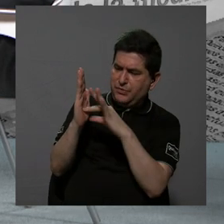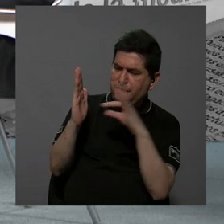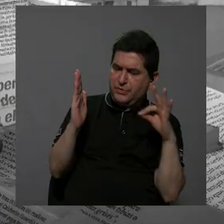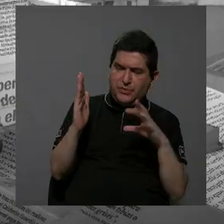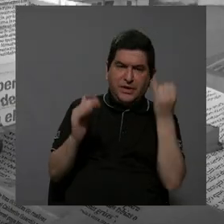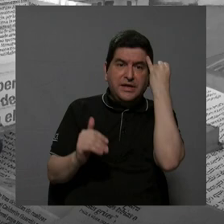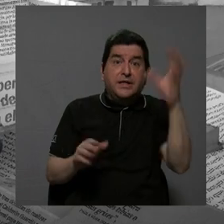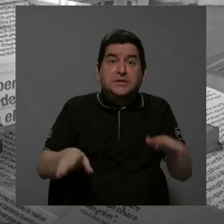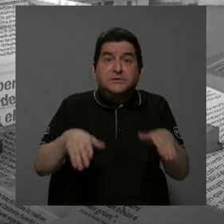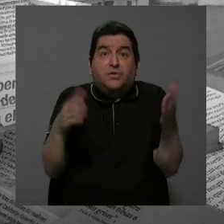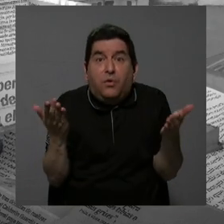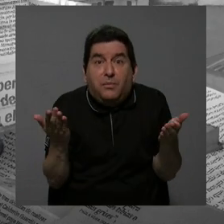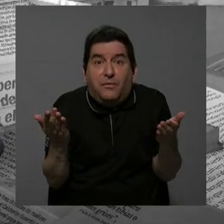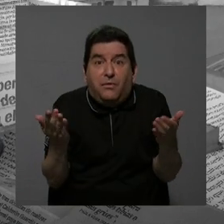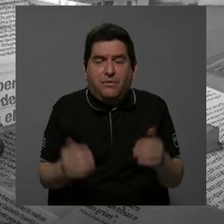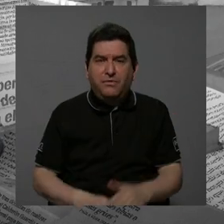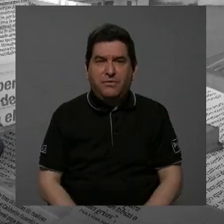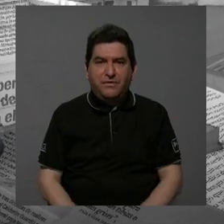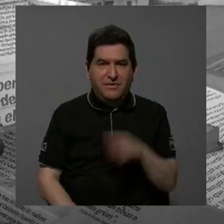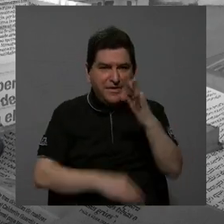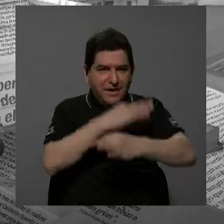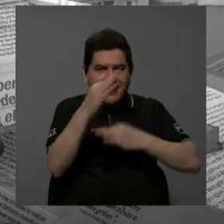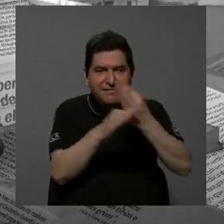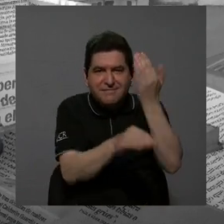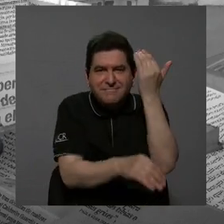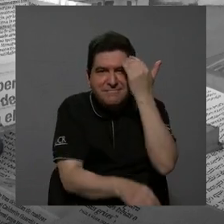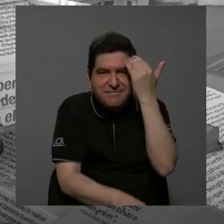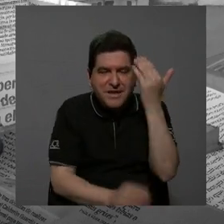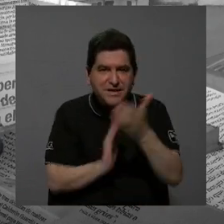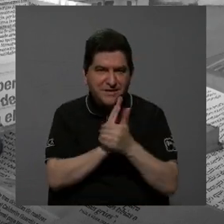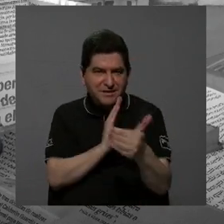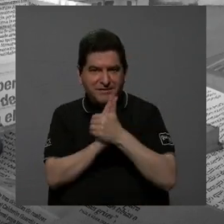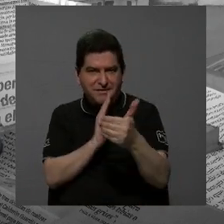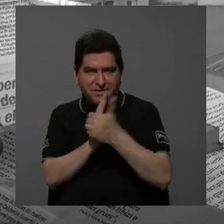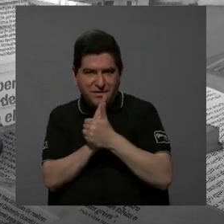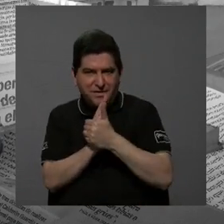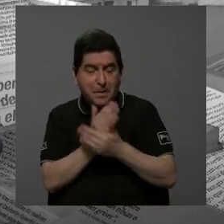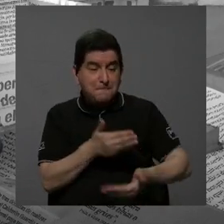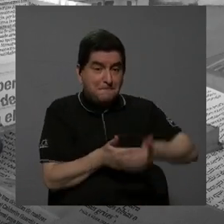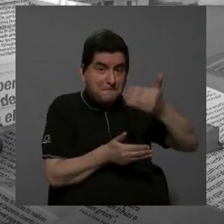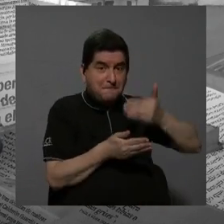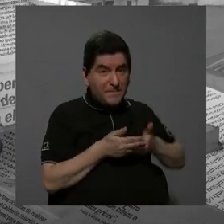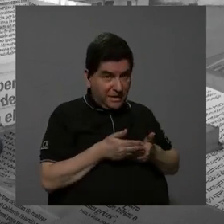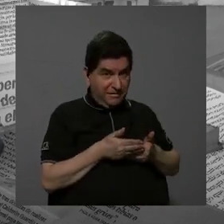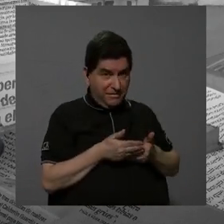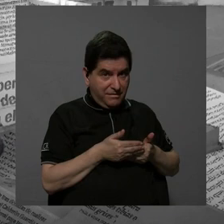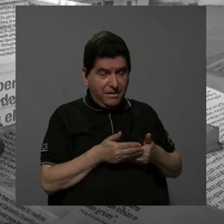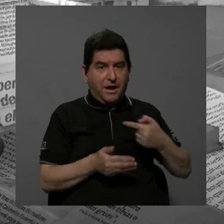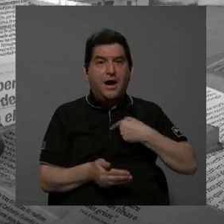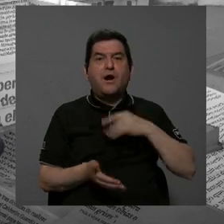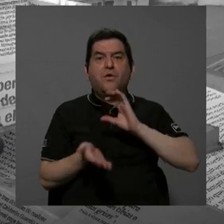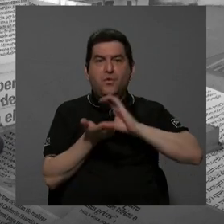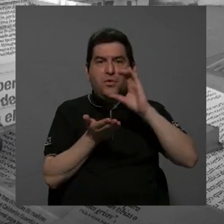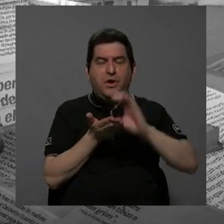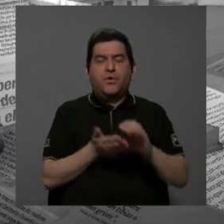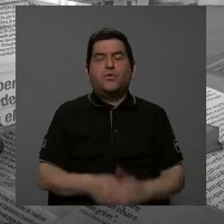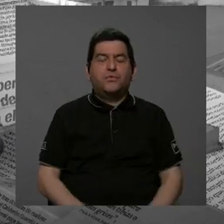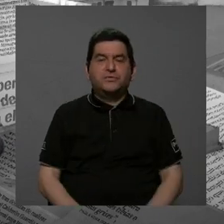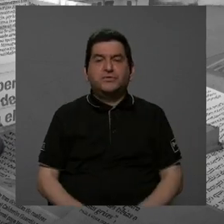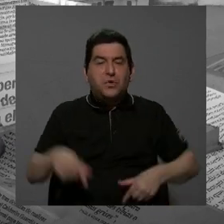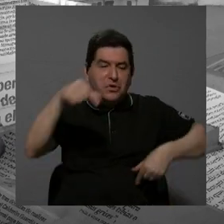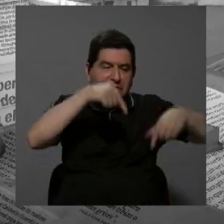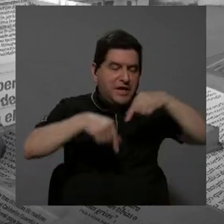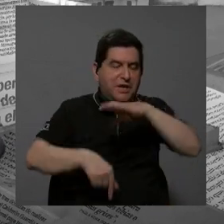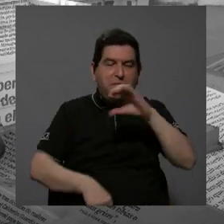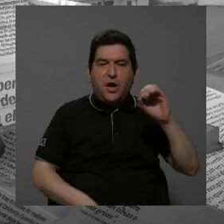Entonces, estos tipos de conocimientos o habilidades son previas a llevar el curso de cálculo o de